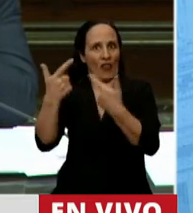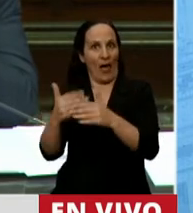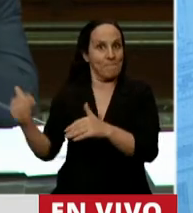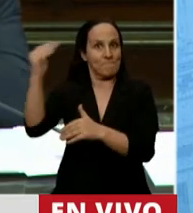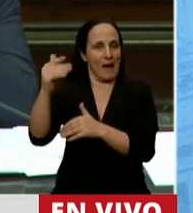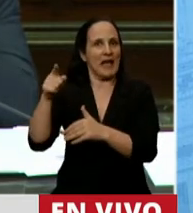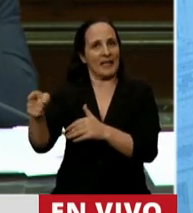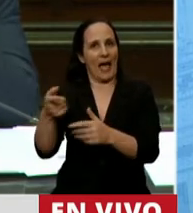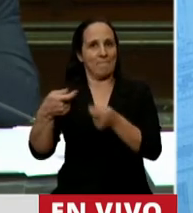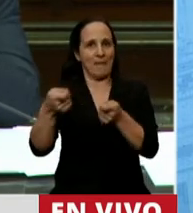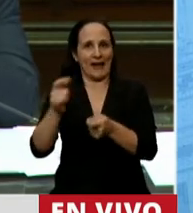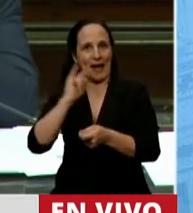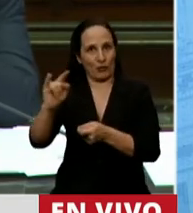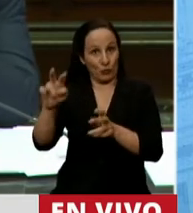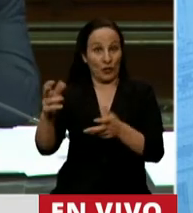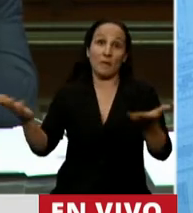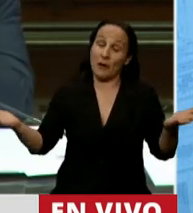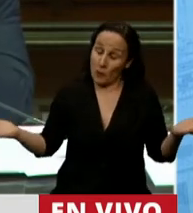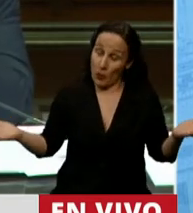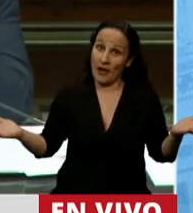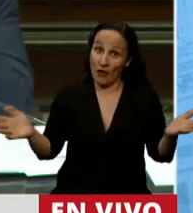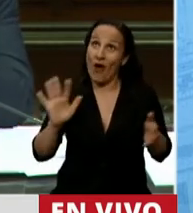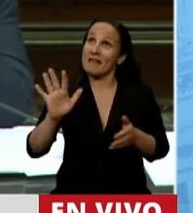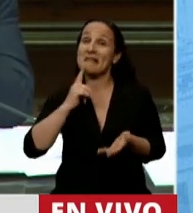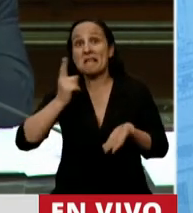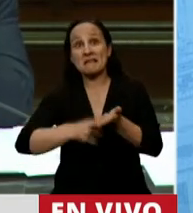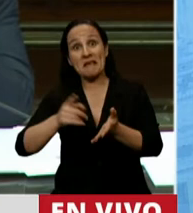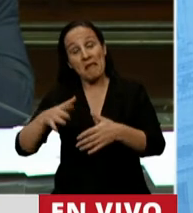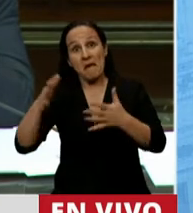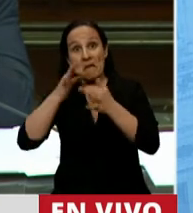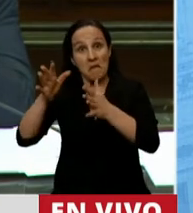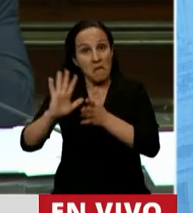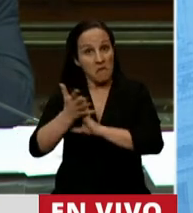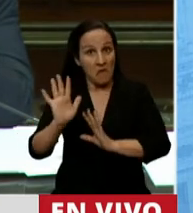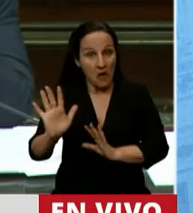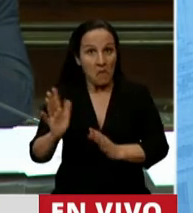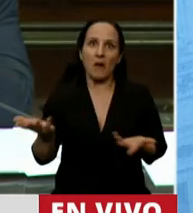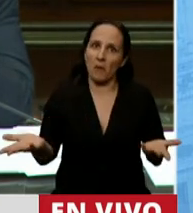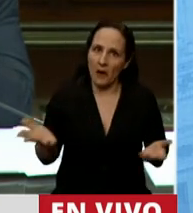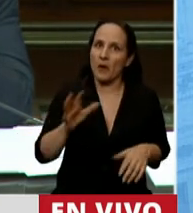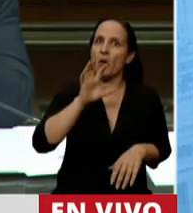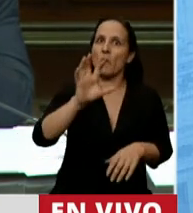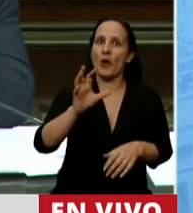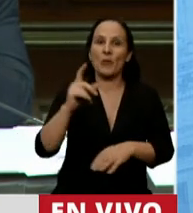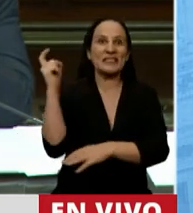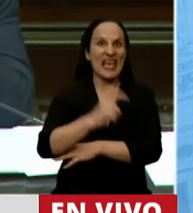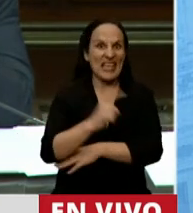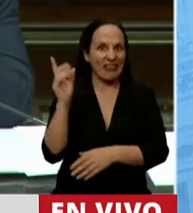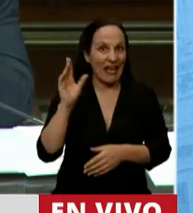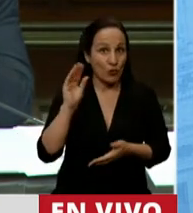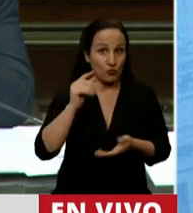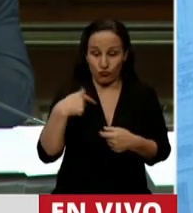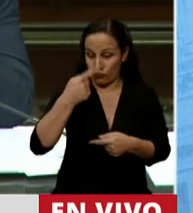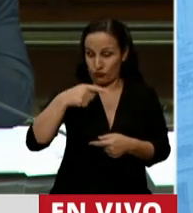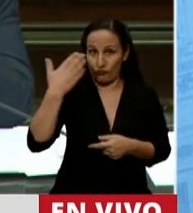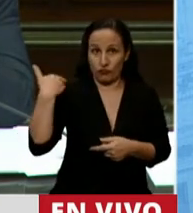las transferencias discrecionales, por ejemplo, la provincia de Santa Cruz recibió en este